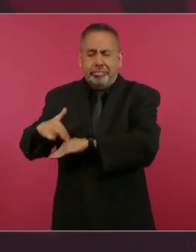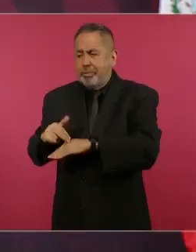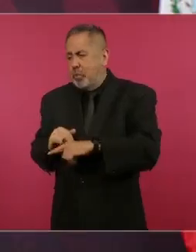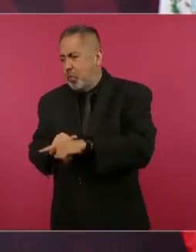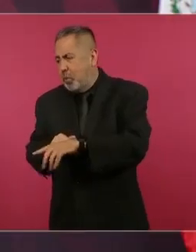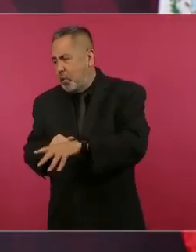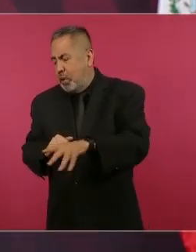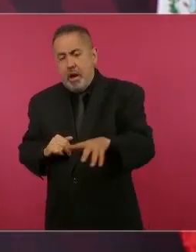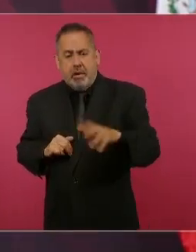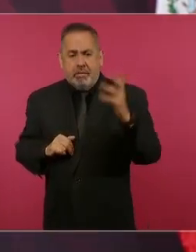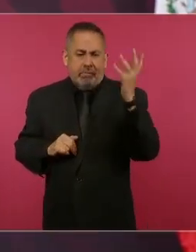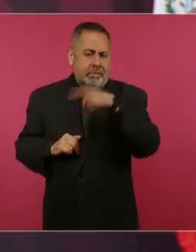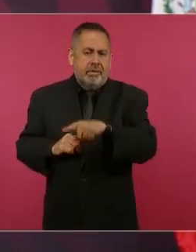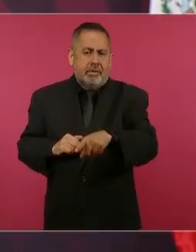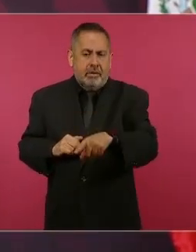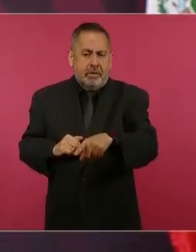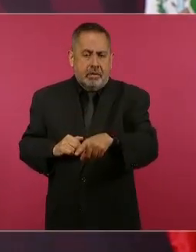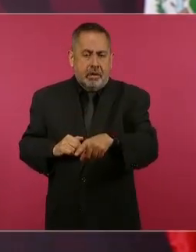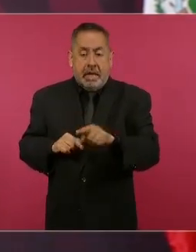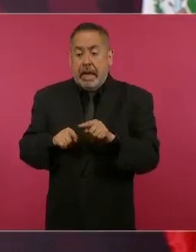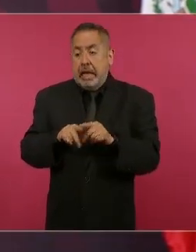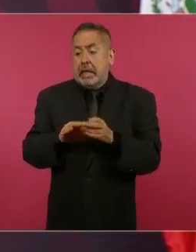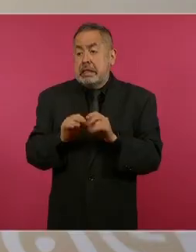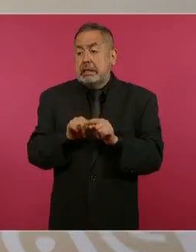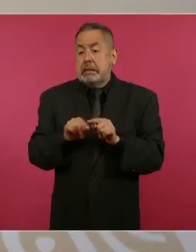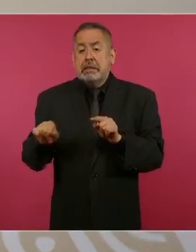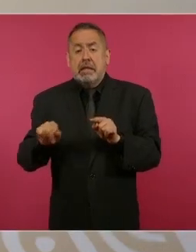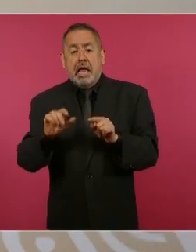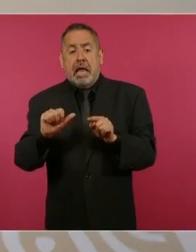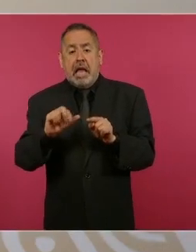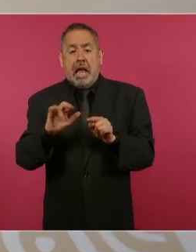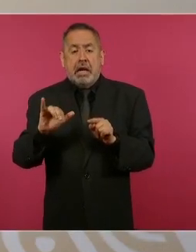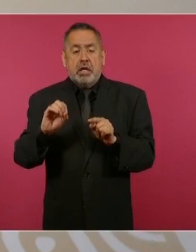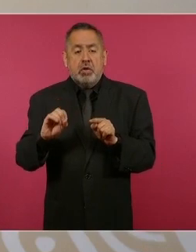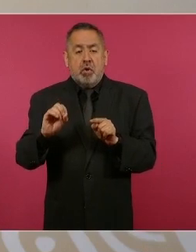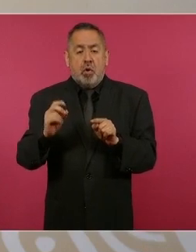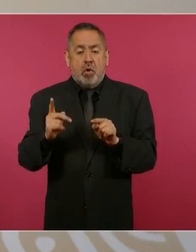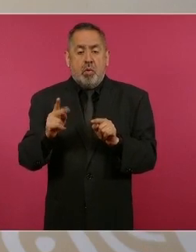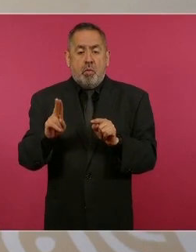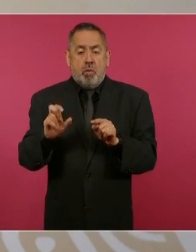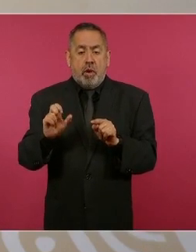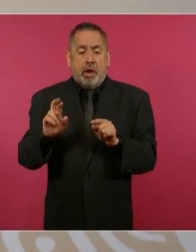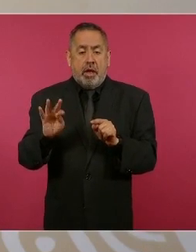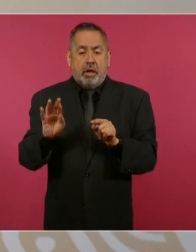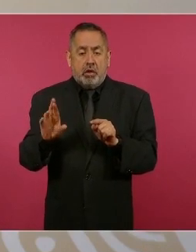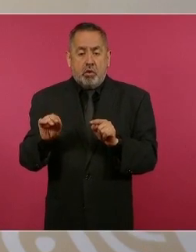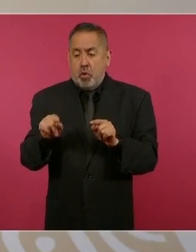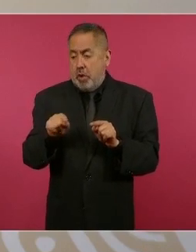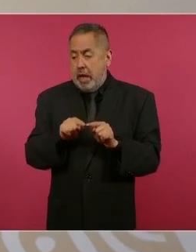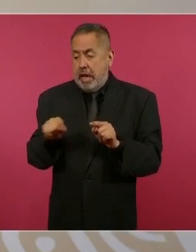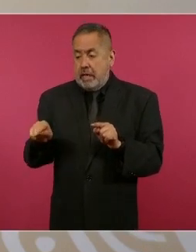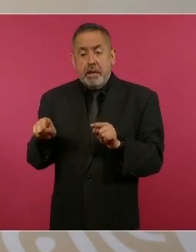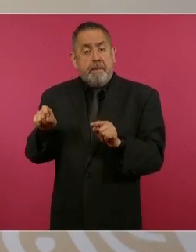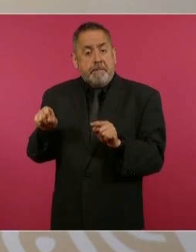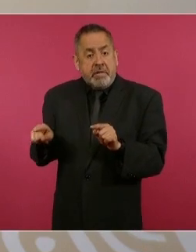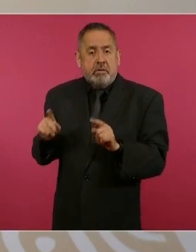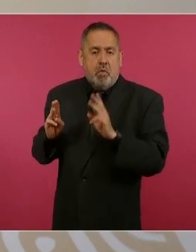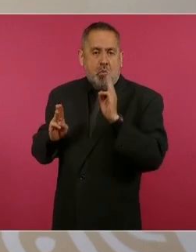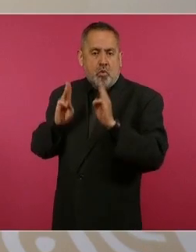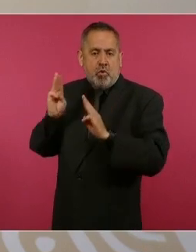como les comentaba, a Carrillo Puerto, ahí está el Museo